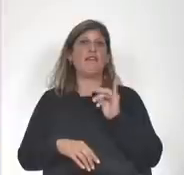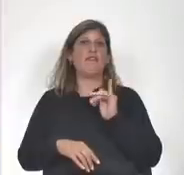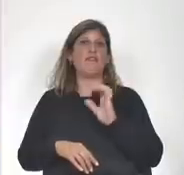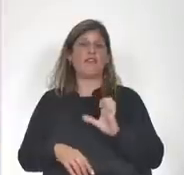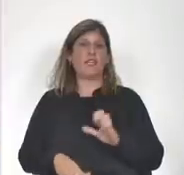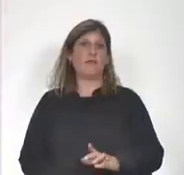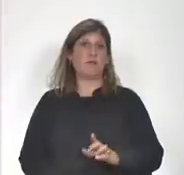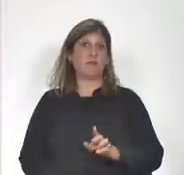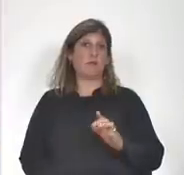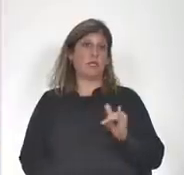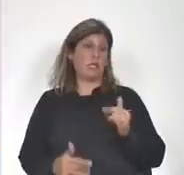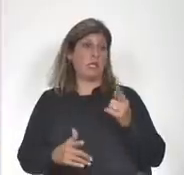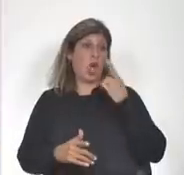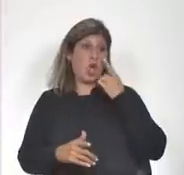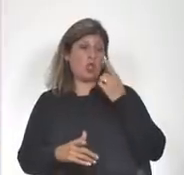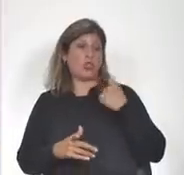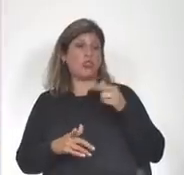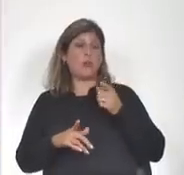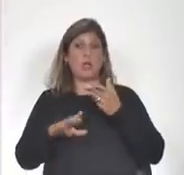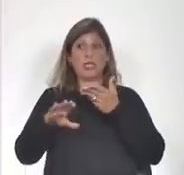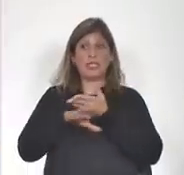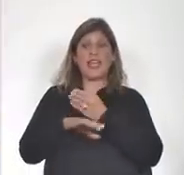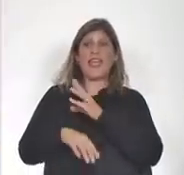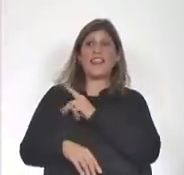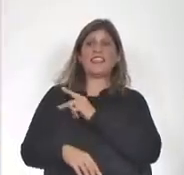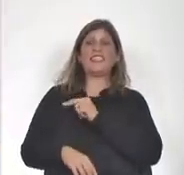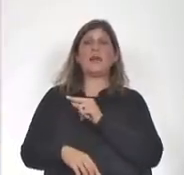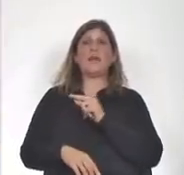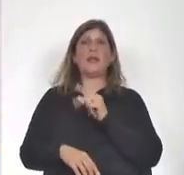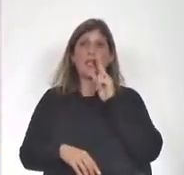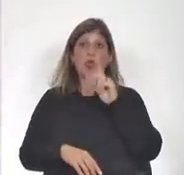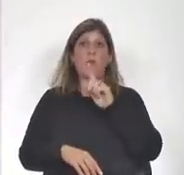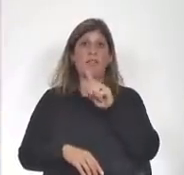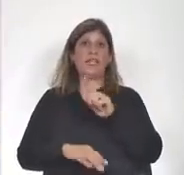ha trascendido que esa solicitud fue realizada en diciembre de 2019